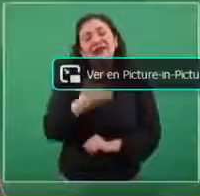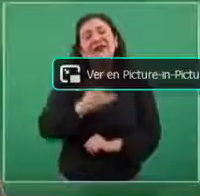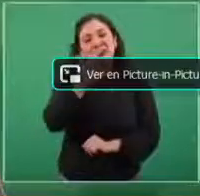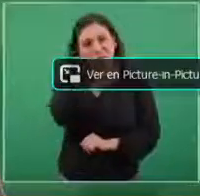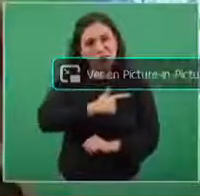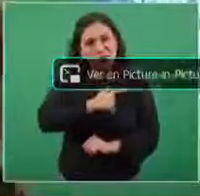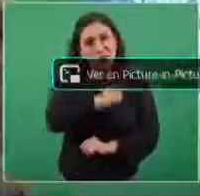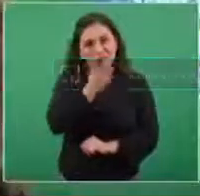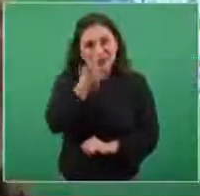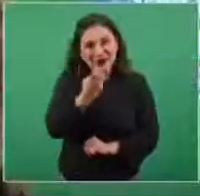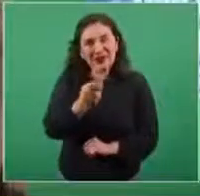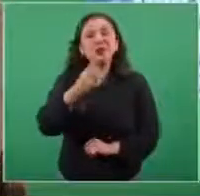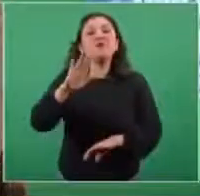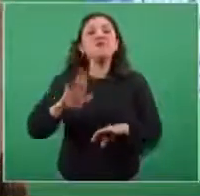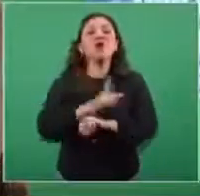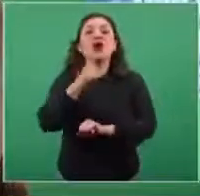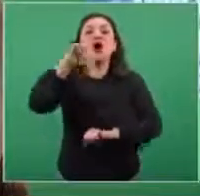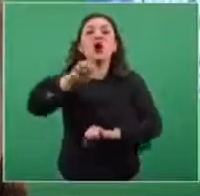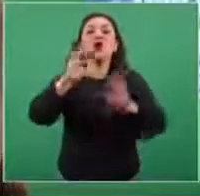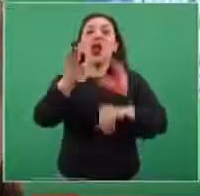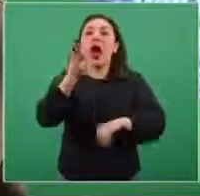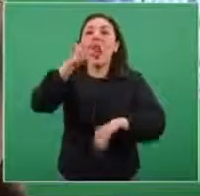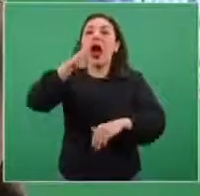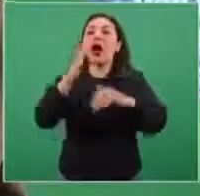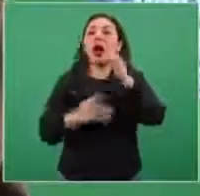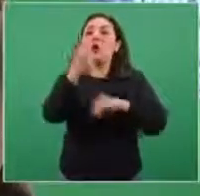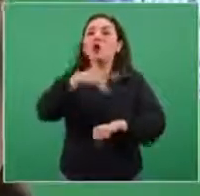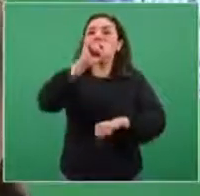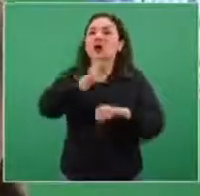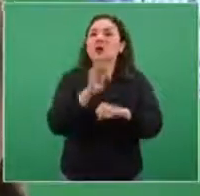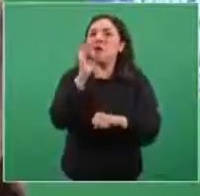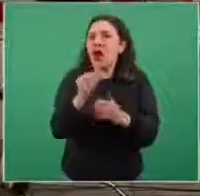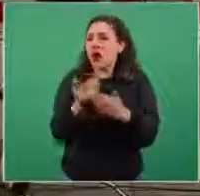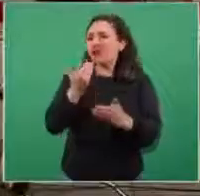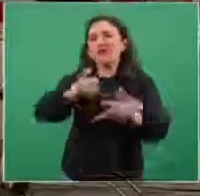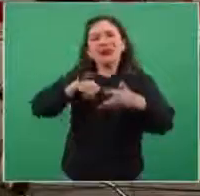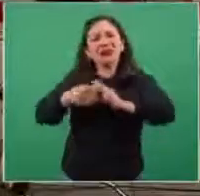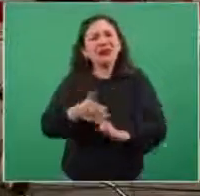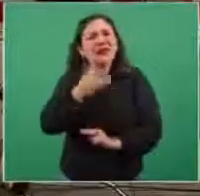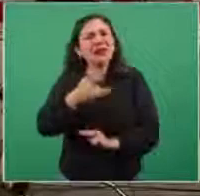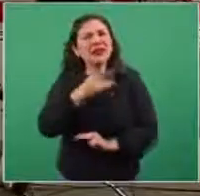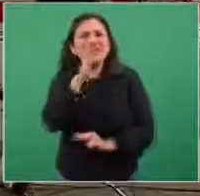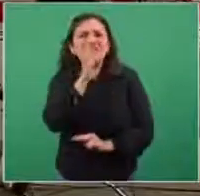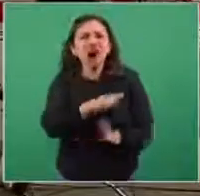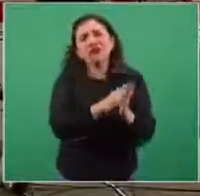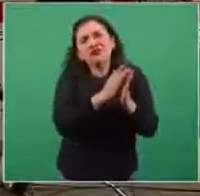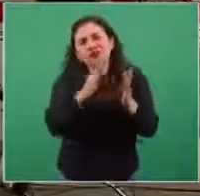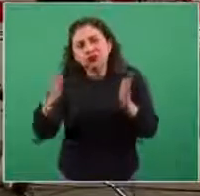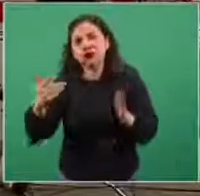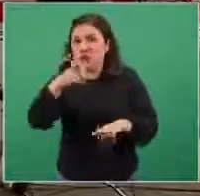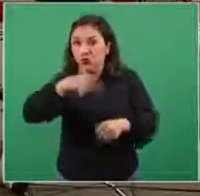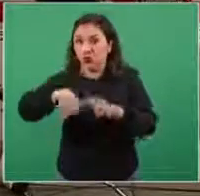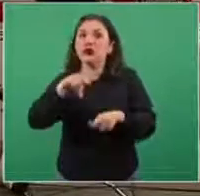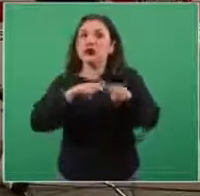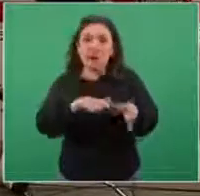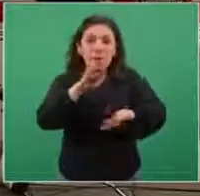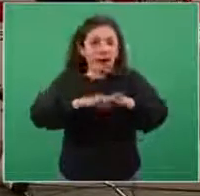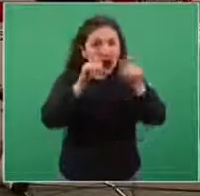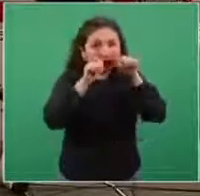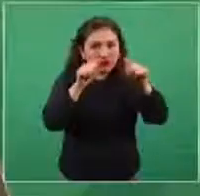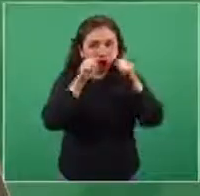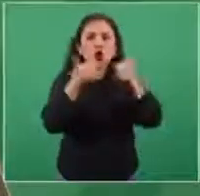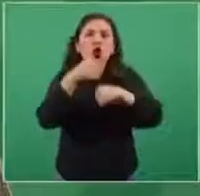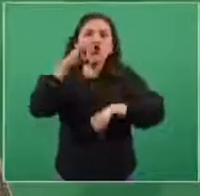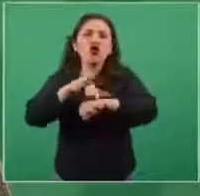El momento que hoy completa una semana del inicio de los síntomas, estaremos desde luego todos pendientes. primer lugar, el doctor Alcocer